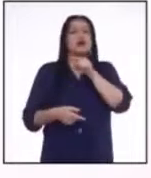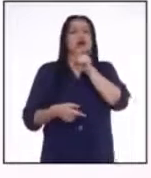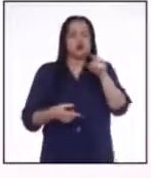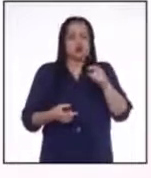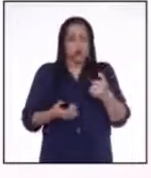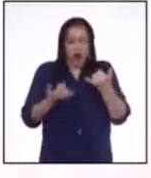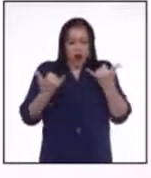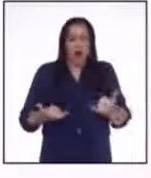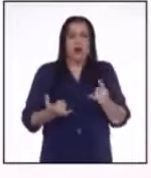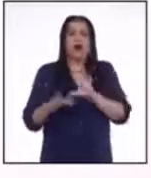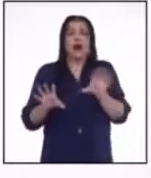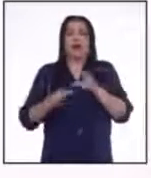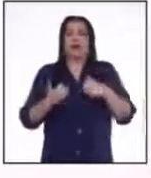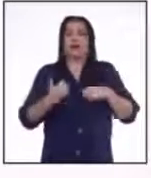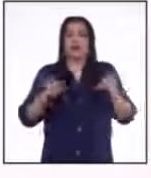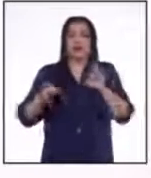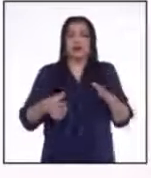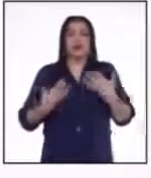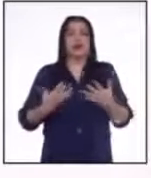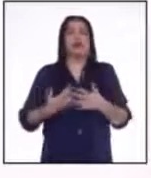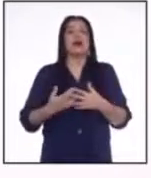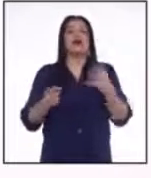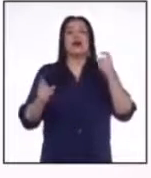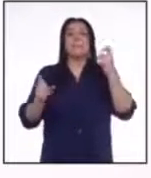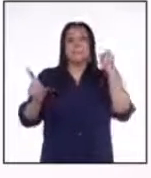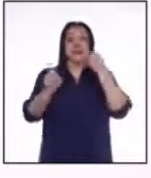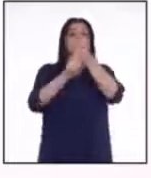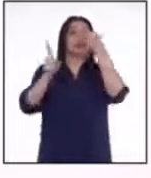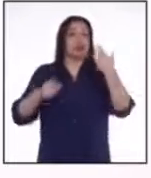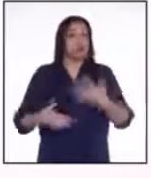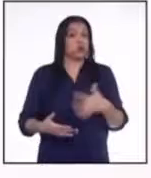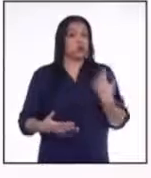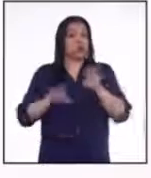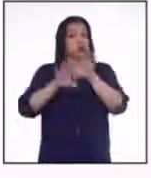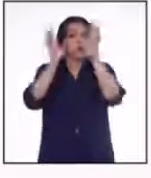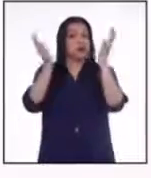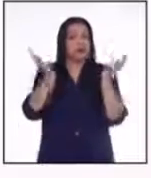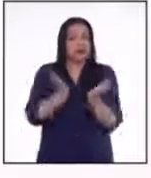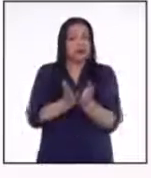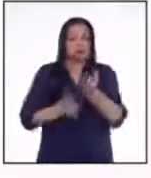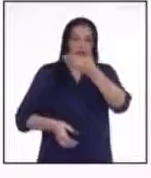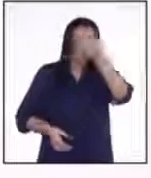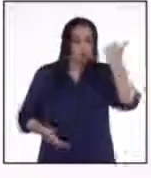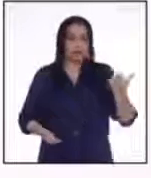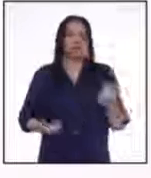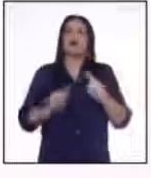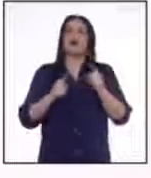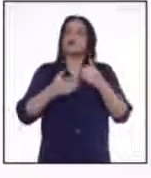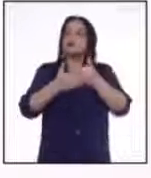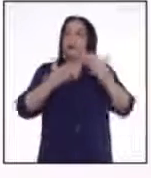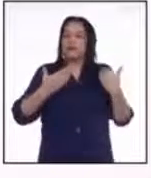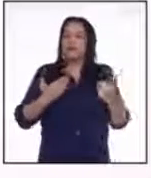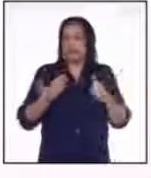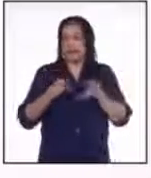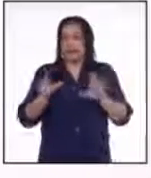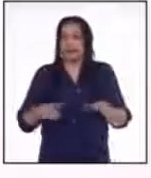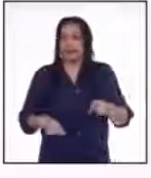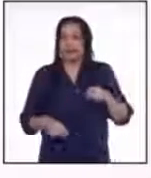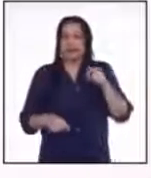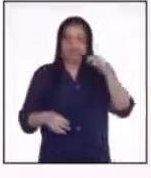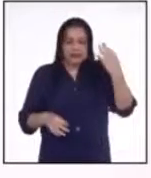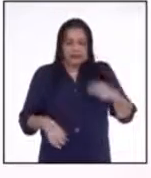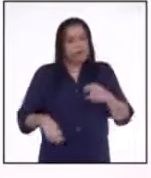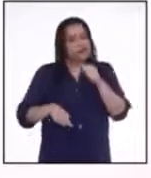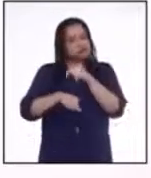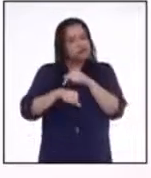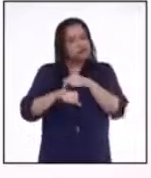importan y pueden causar un efecto gigante en el mundo. No lo olvides. Pero antes de actuar, siempre hay un